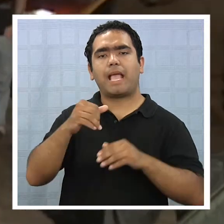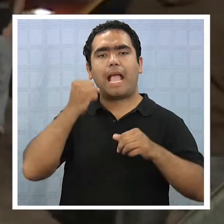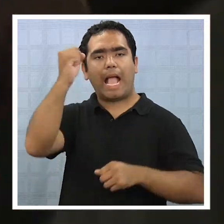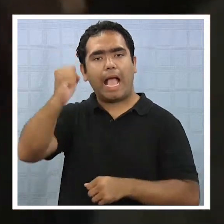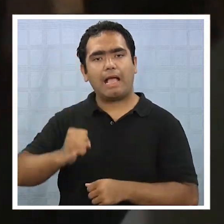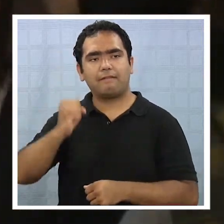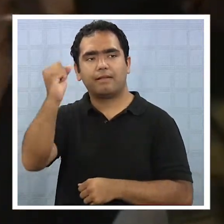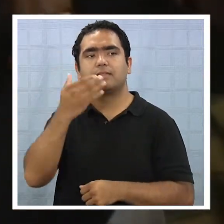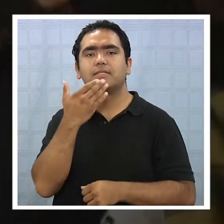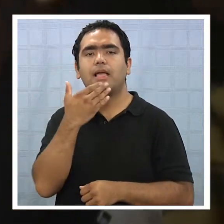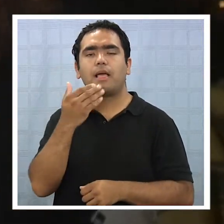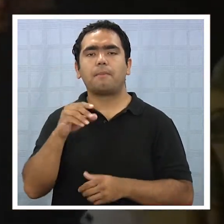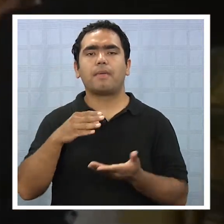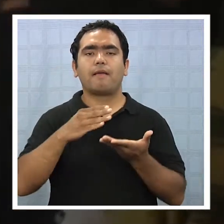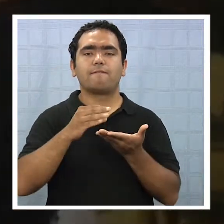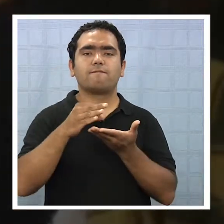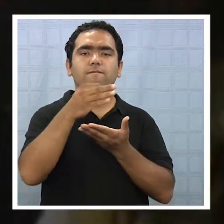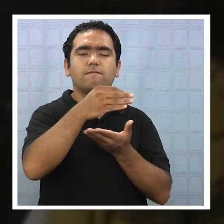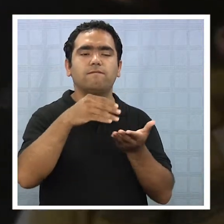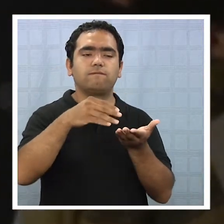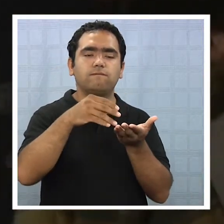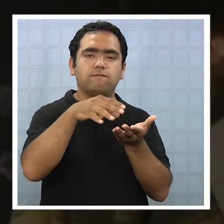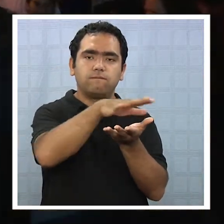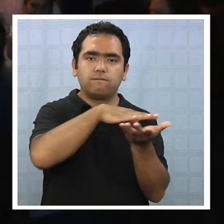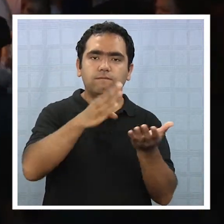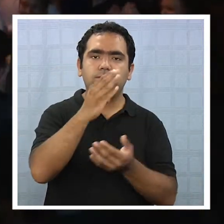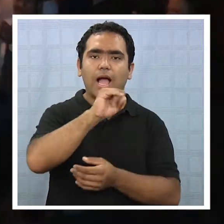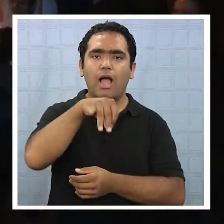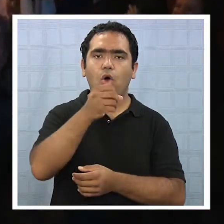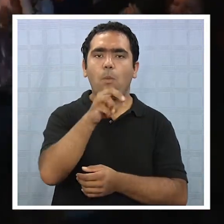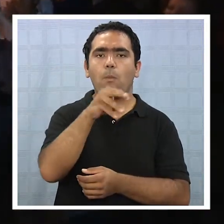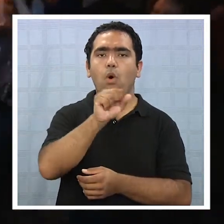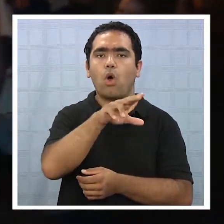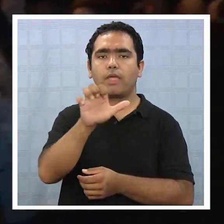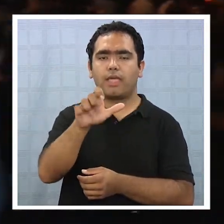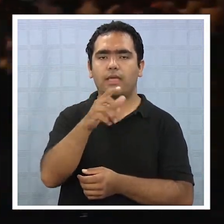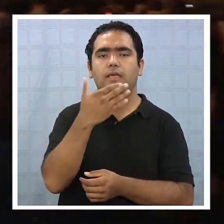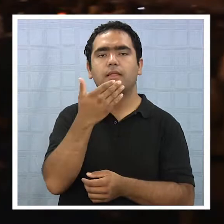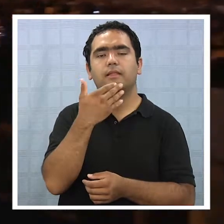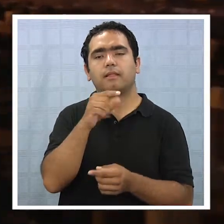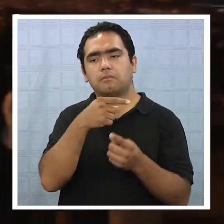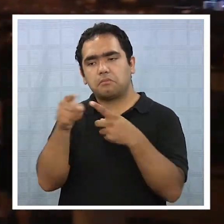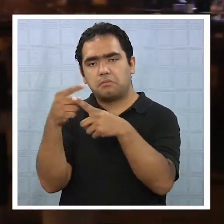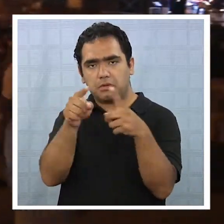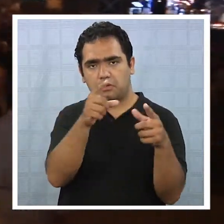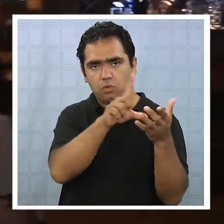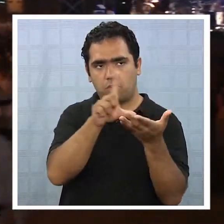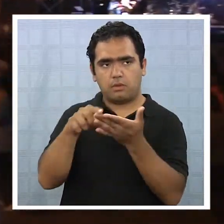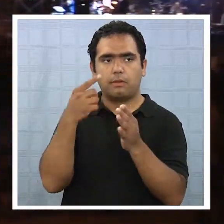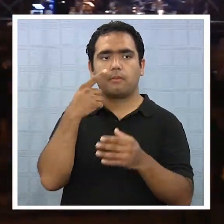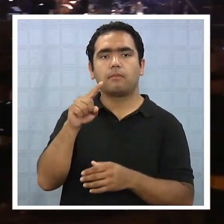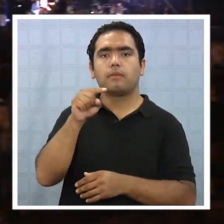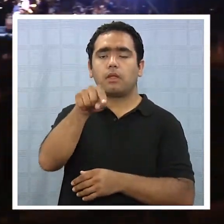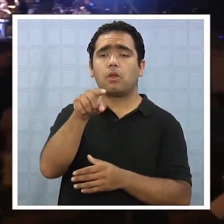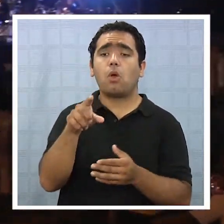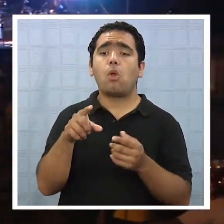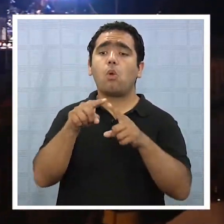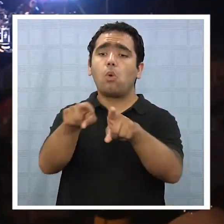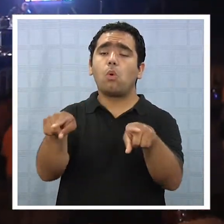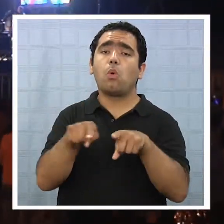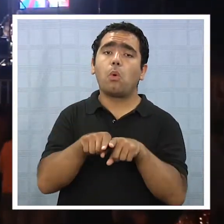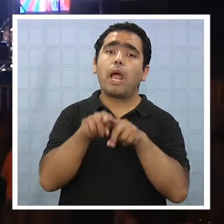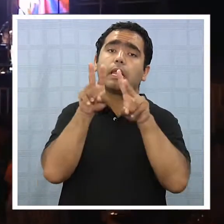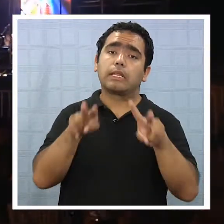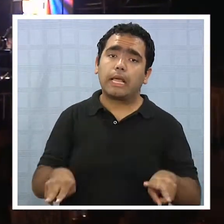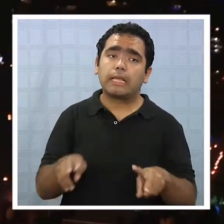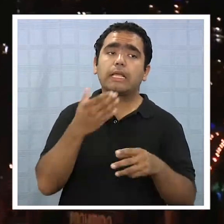en Bajo Molle, en Héroes de la Concepción con Arturo Prat, entre otros puntos de la ciudad. Sin embargo, una alternativa más tranquila pero no